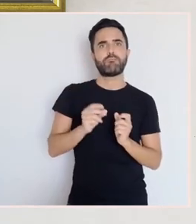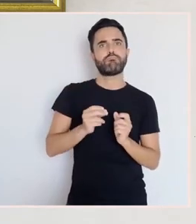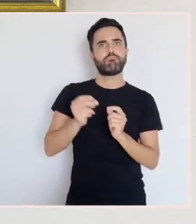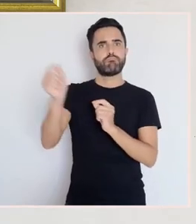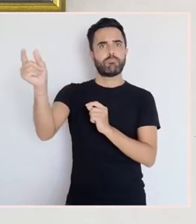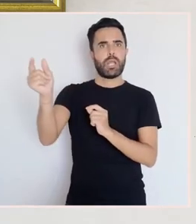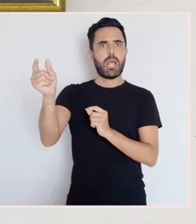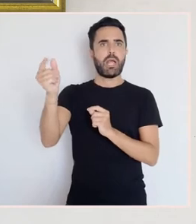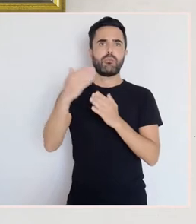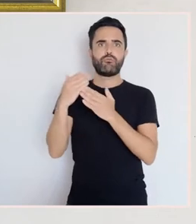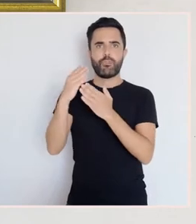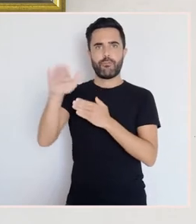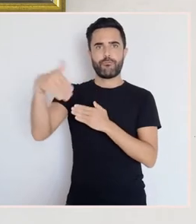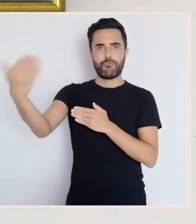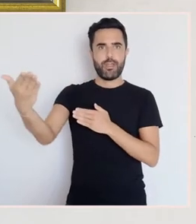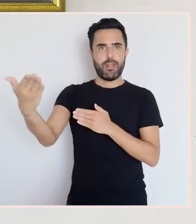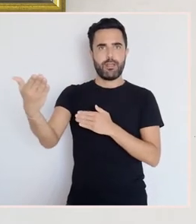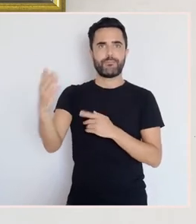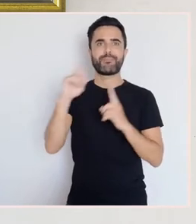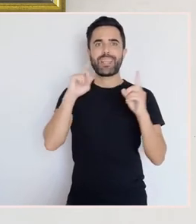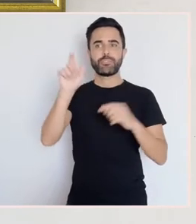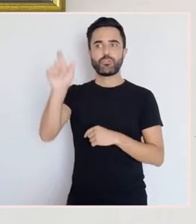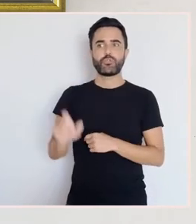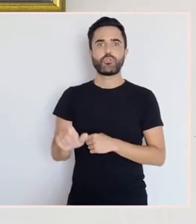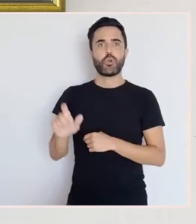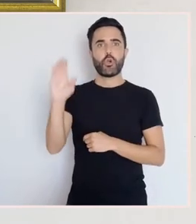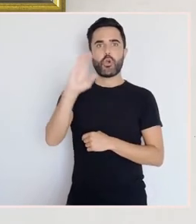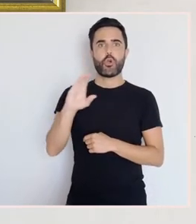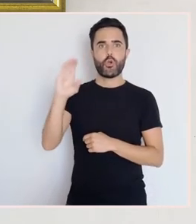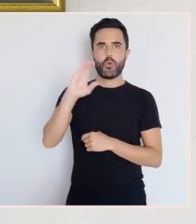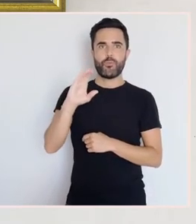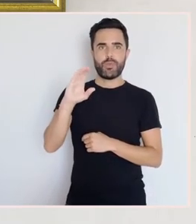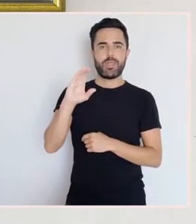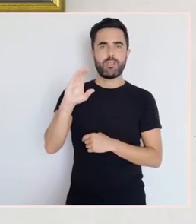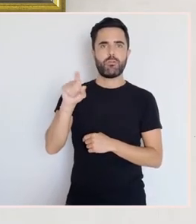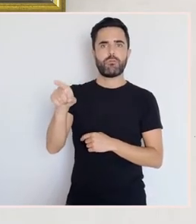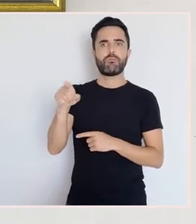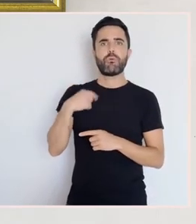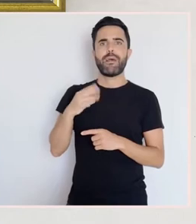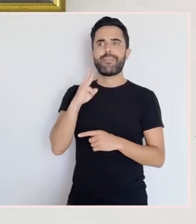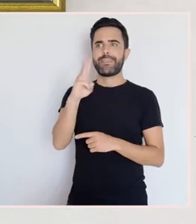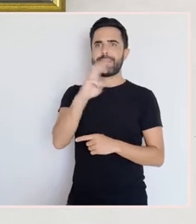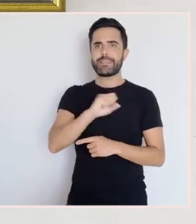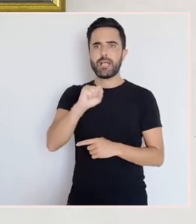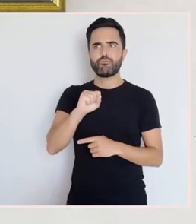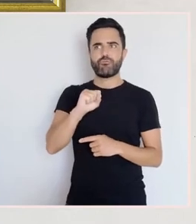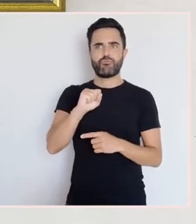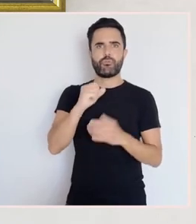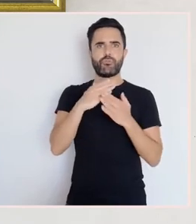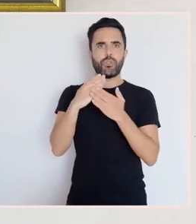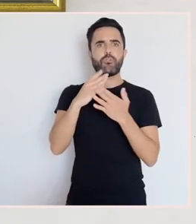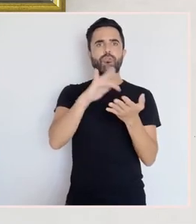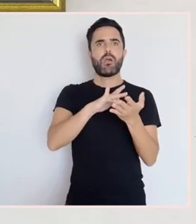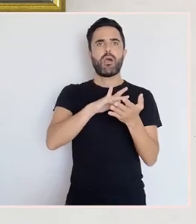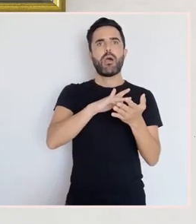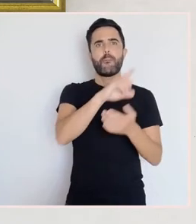Colmeiro, recibiu tres anos seguidos estas asudas, estas pensións, estivo en Madrid, estivo en París, estivo en Barcelona,